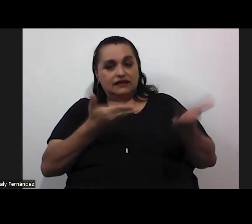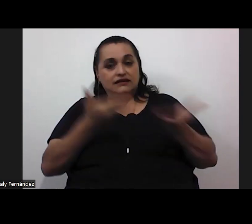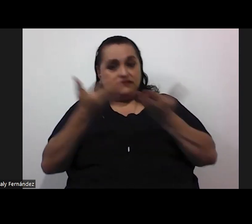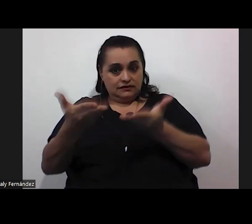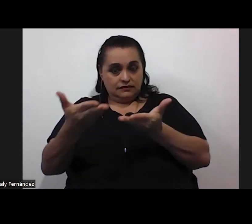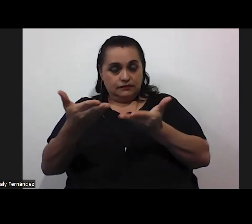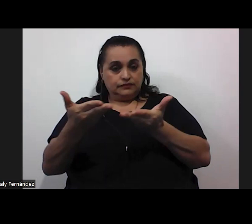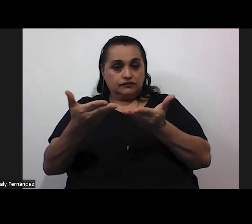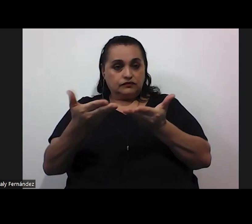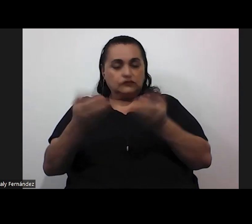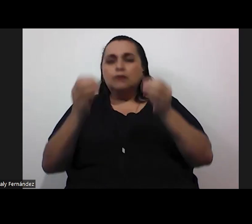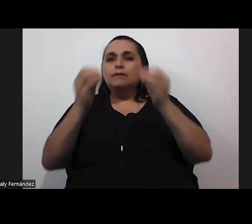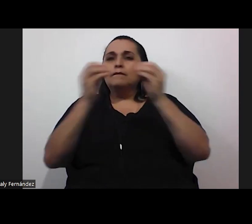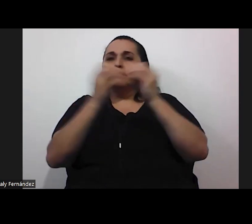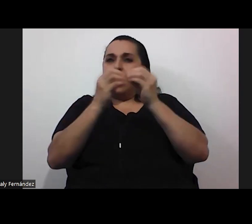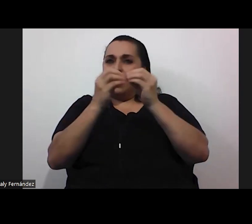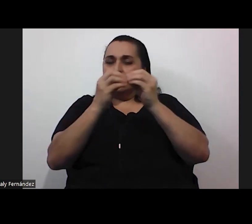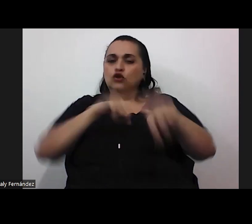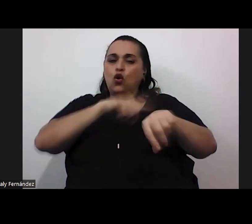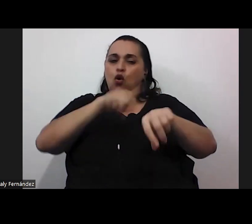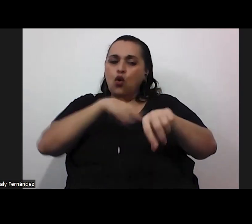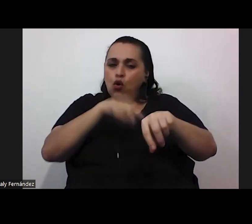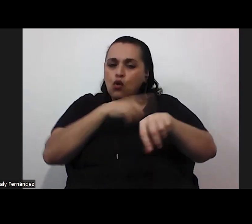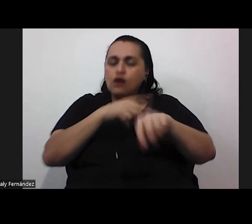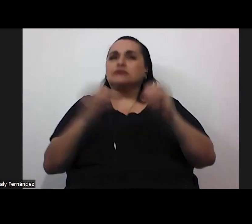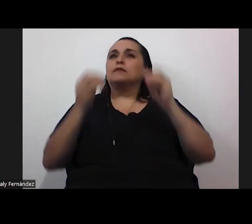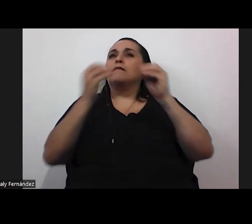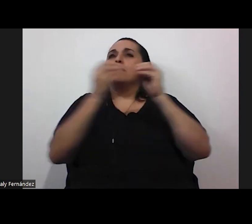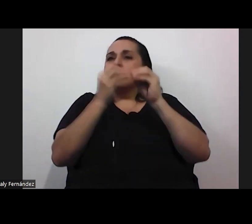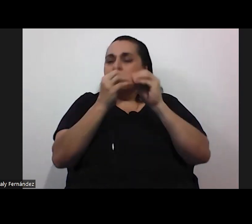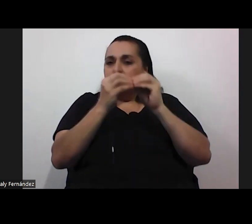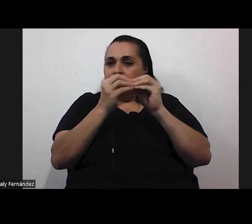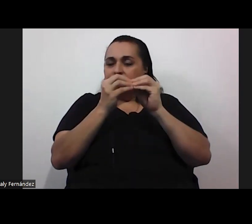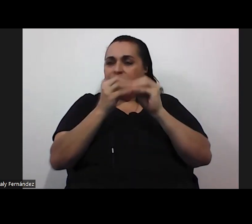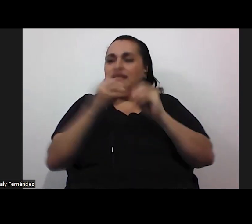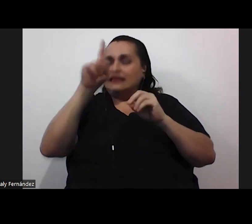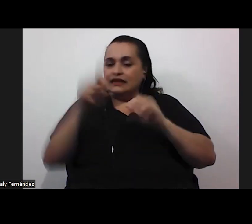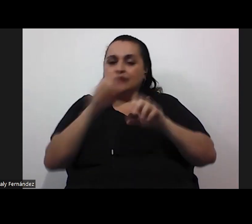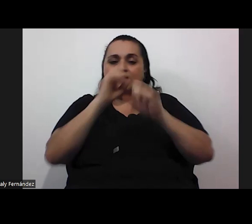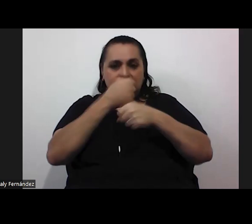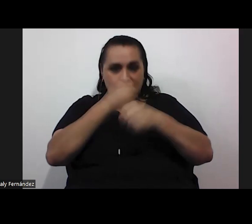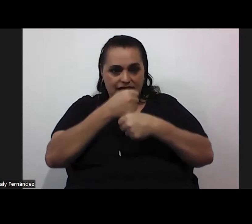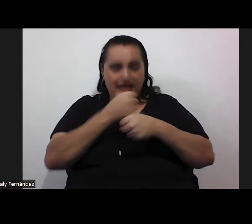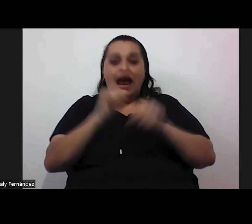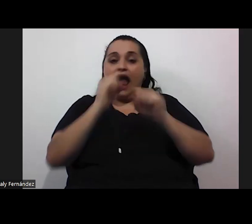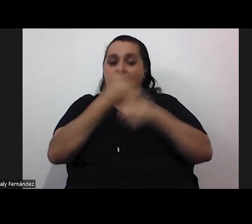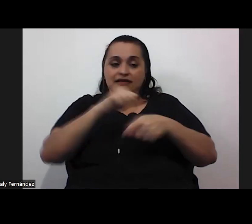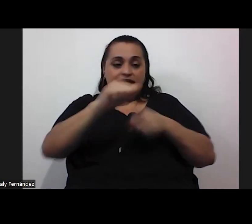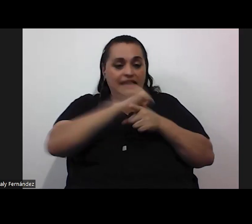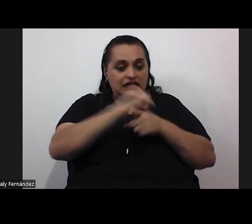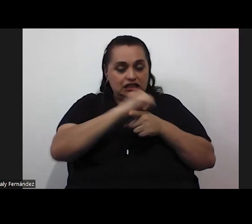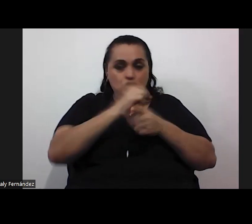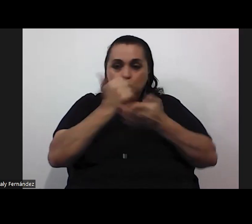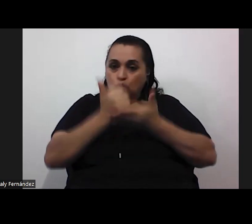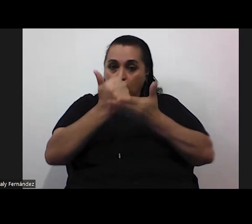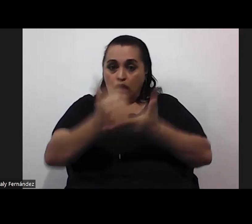con mucho más de las horas que tienen que dar con mucho más de lo que tienen que realizar y hacen este ejercicio de colaborar